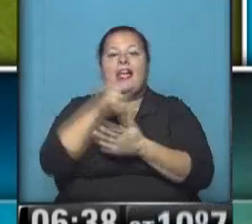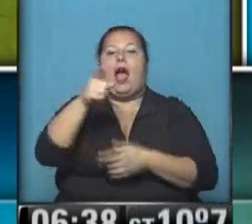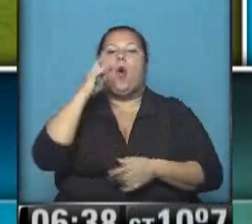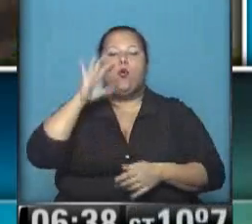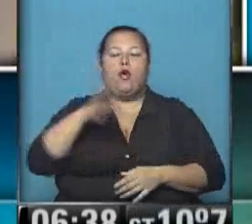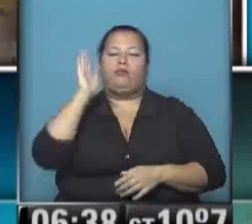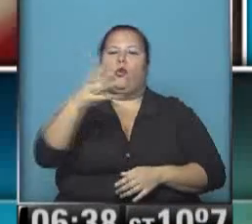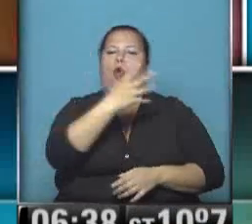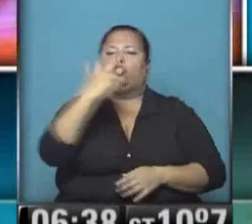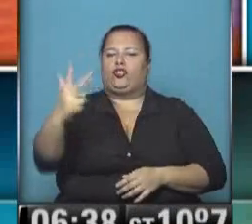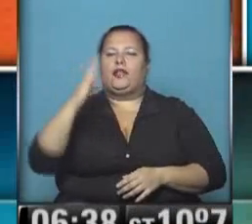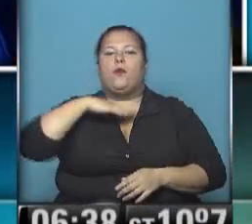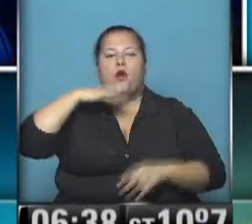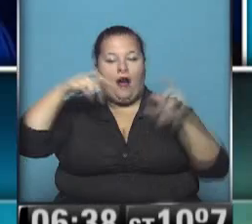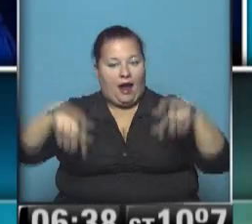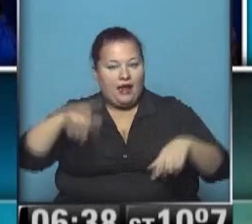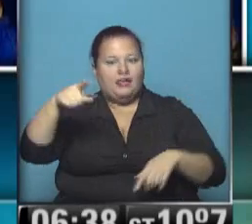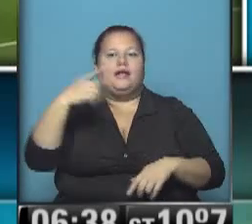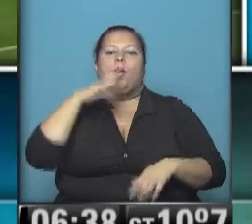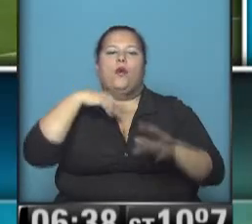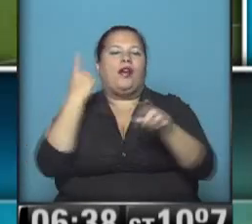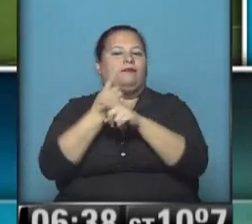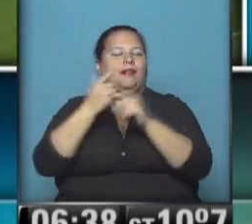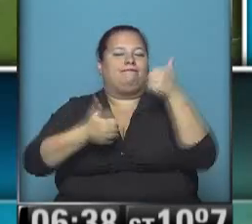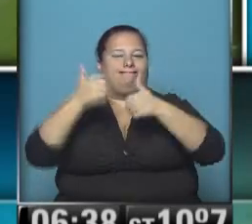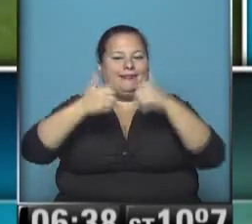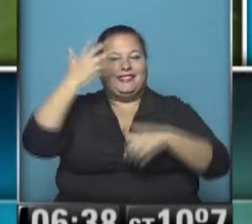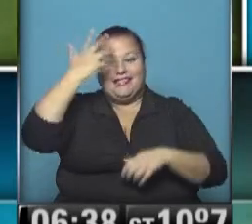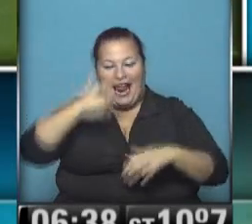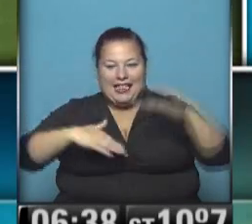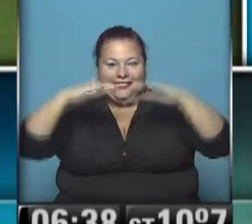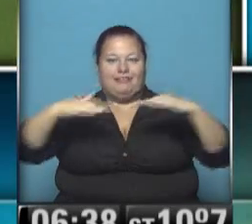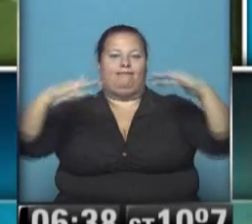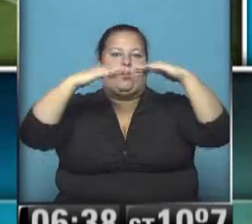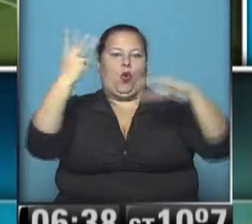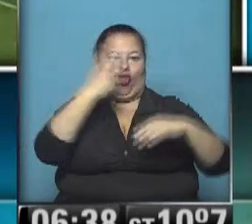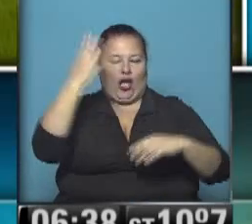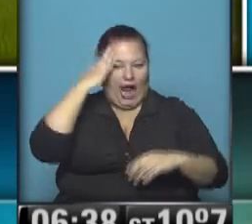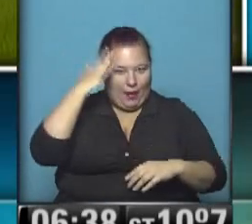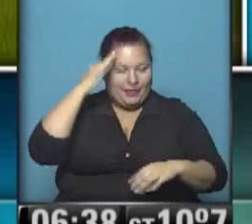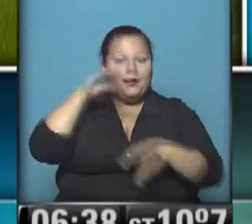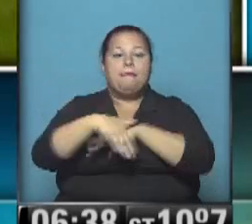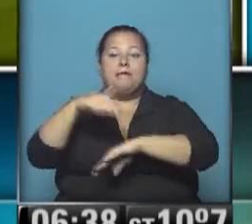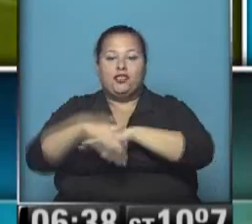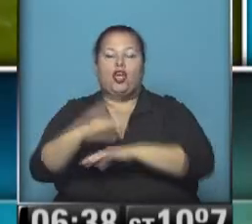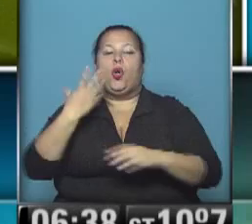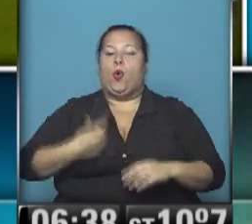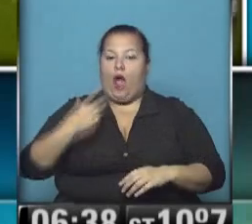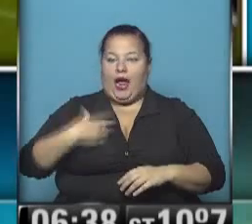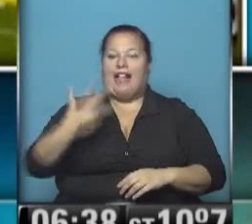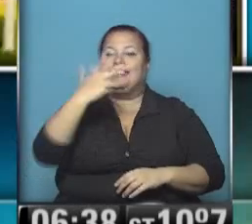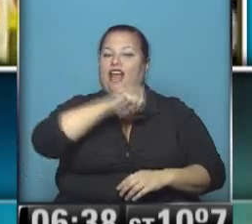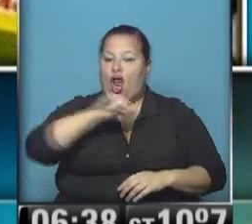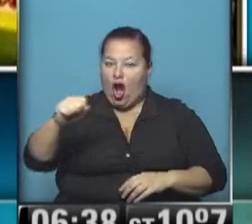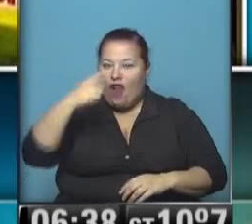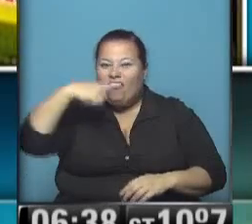ganó 4 a 3 en la bombonera y le impidió a Boca escapar de San Lorenzo con quien comparte la punta En Misiones, Huracán anotó tres